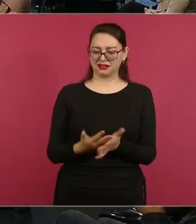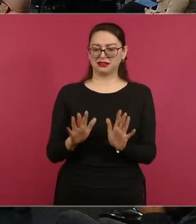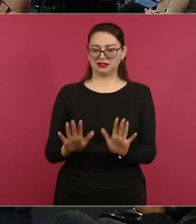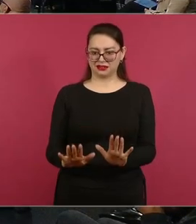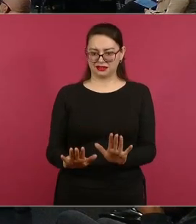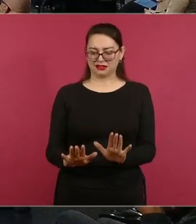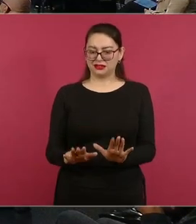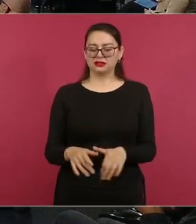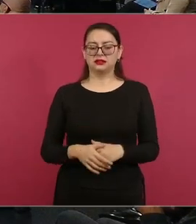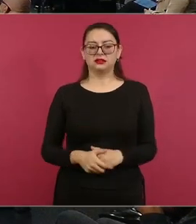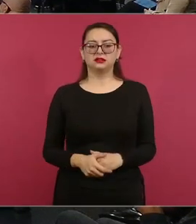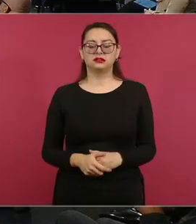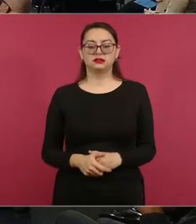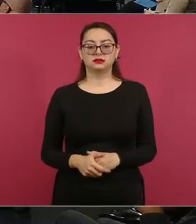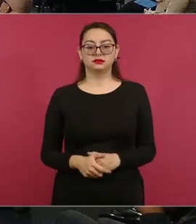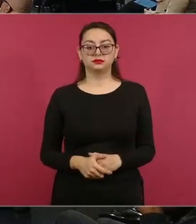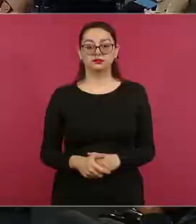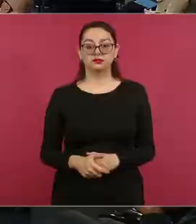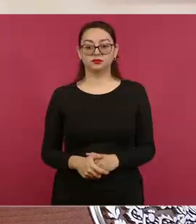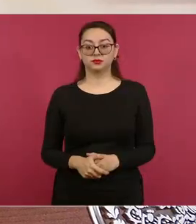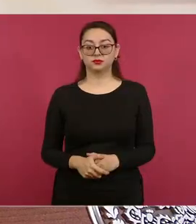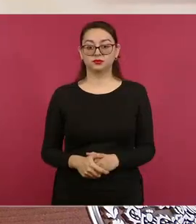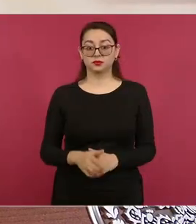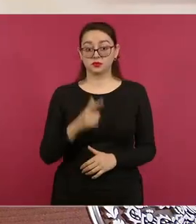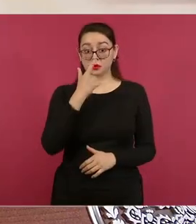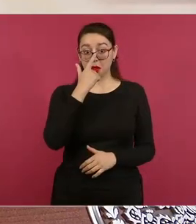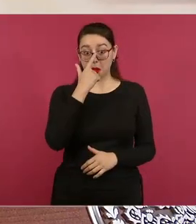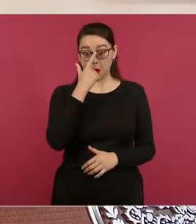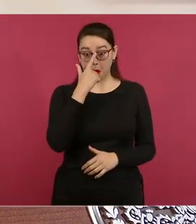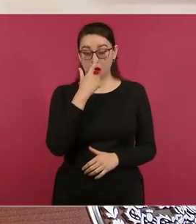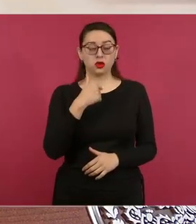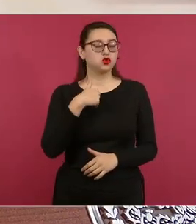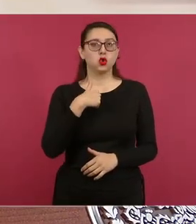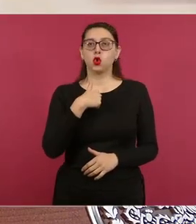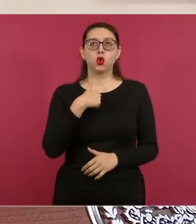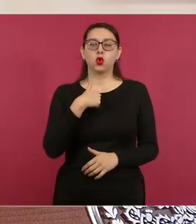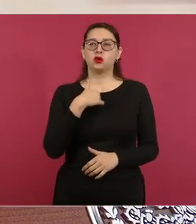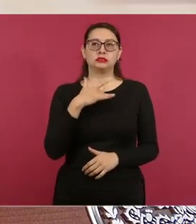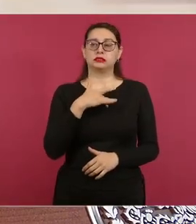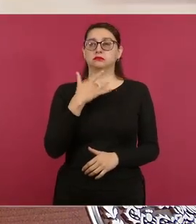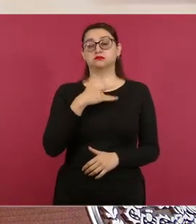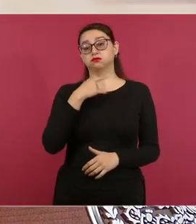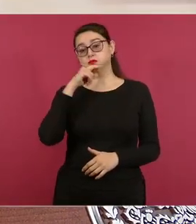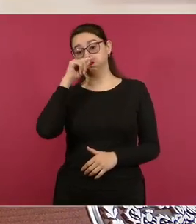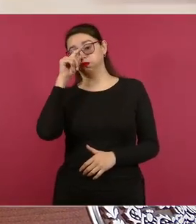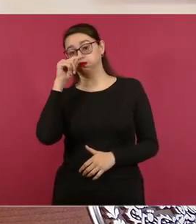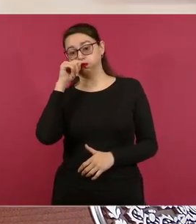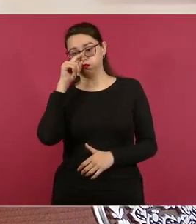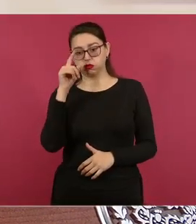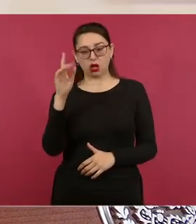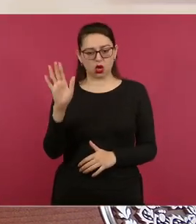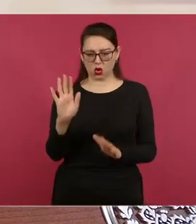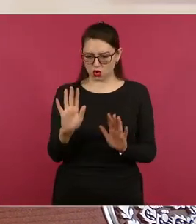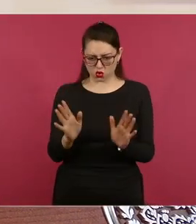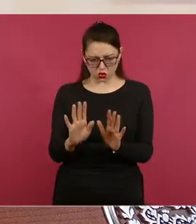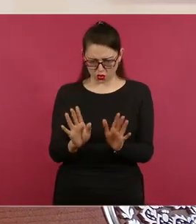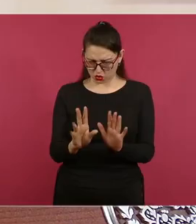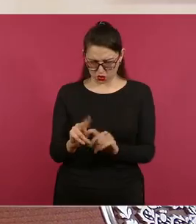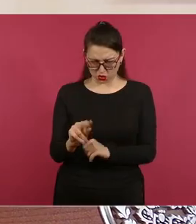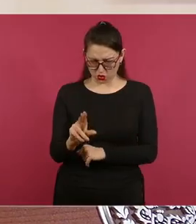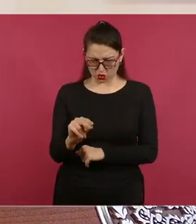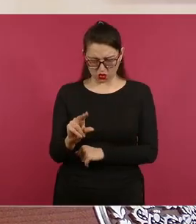pretencioso, no quiero que se malinterprete,